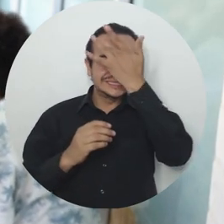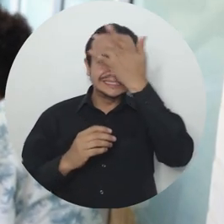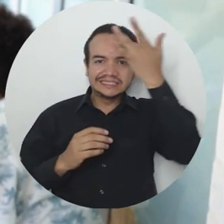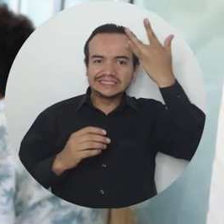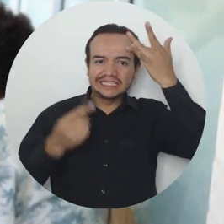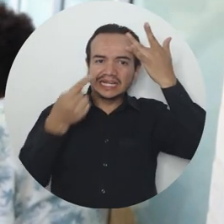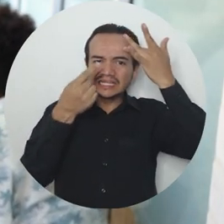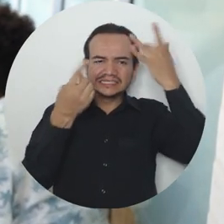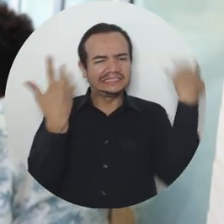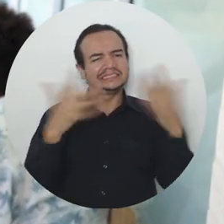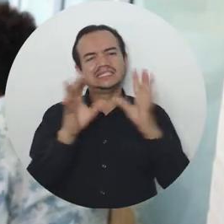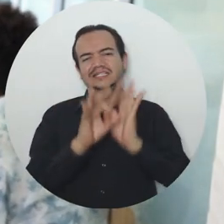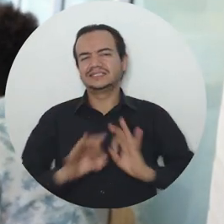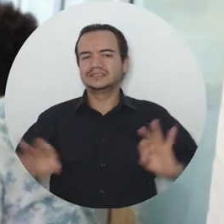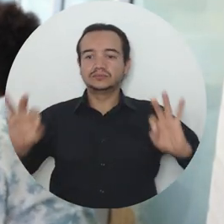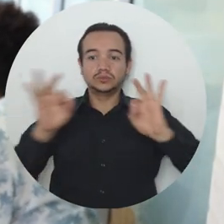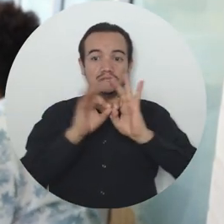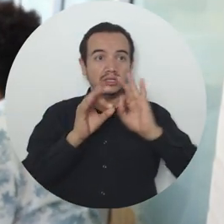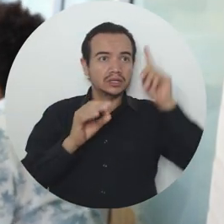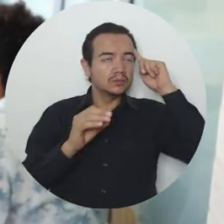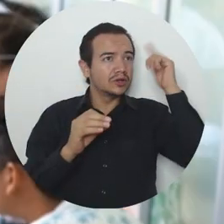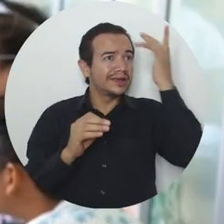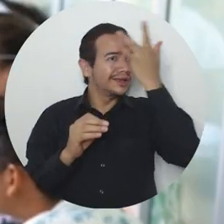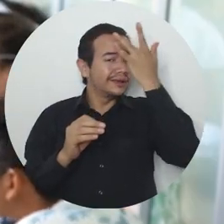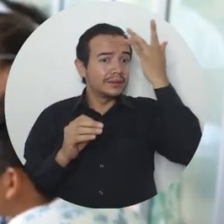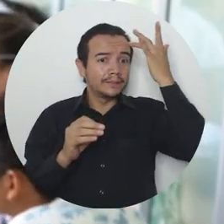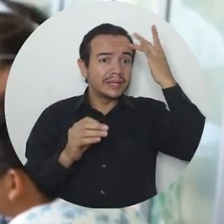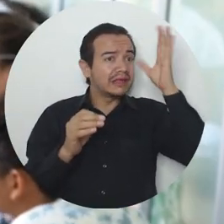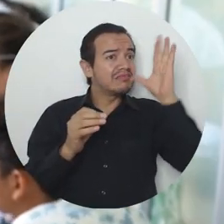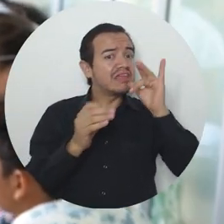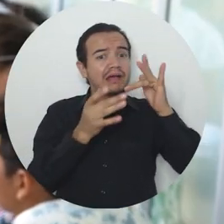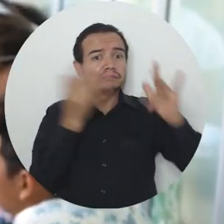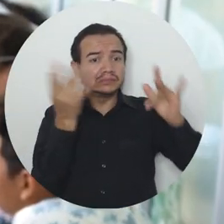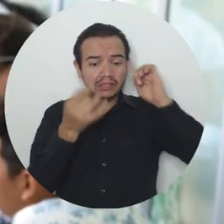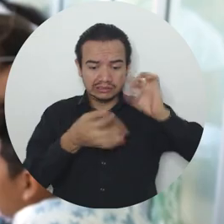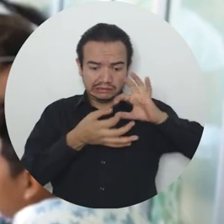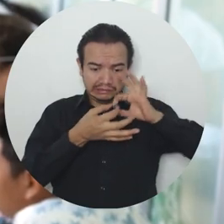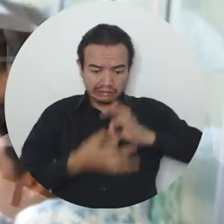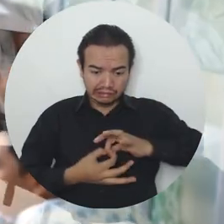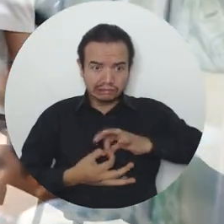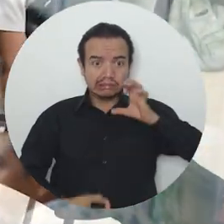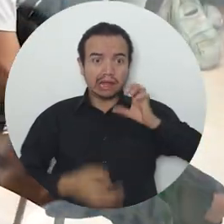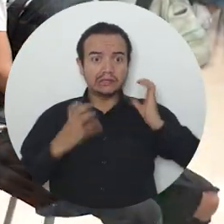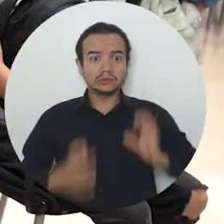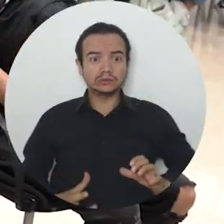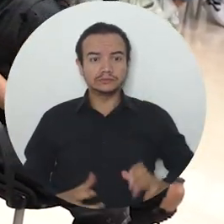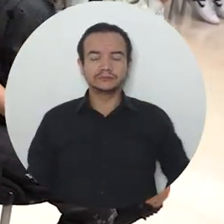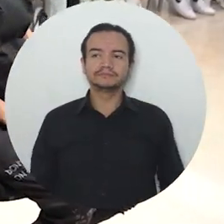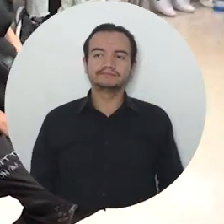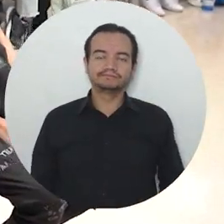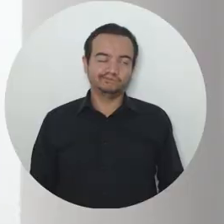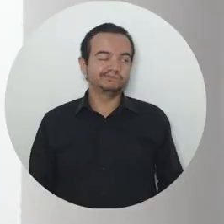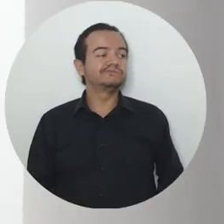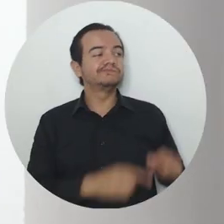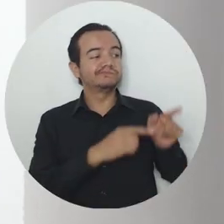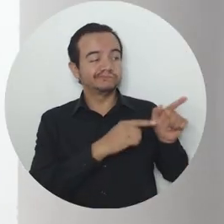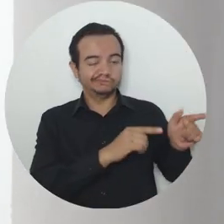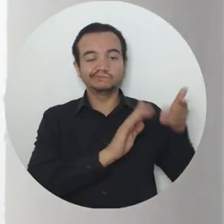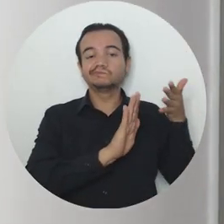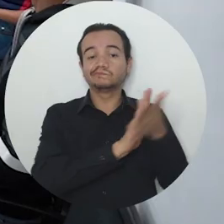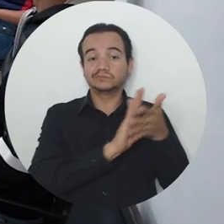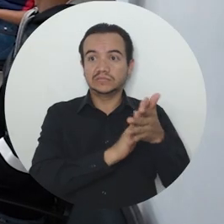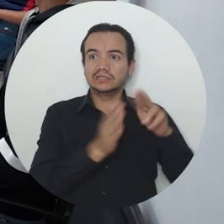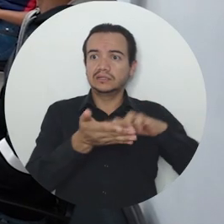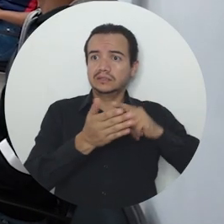Siento que la salud mental es una de las cosas más importantes que tenemos. Si la mente no está bien, el cuerpo no corre bien para nada. Juan